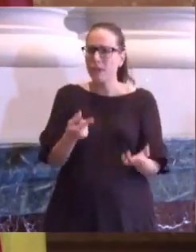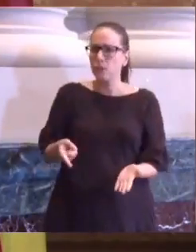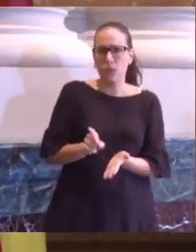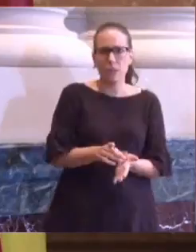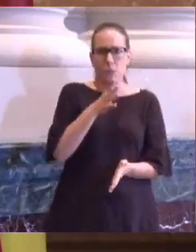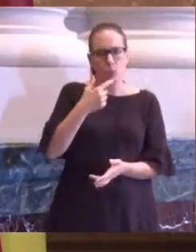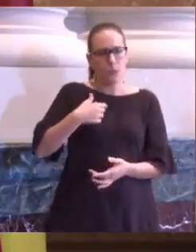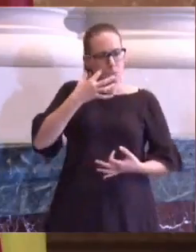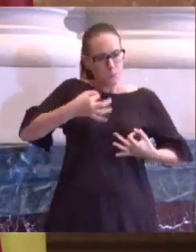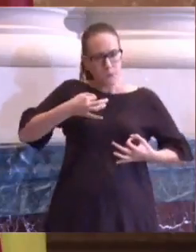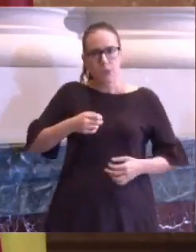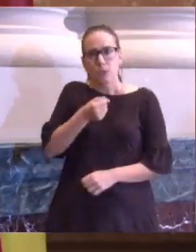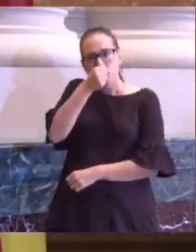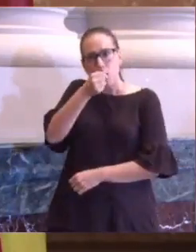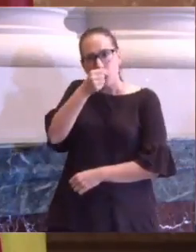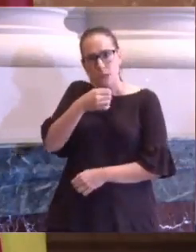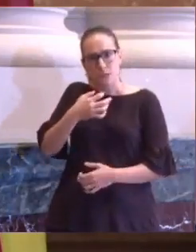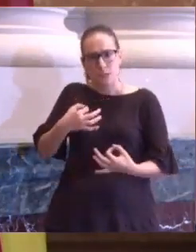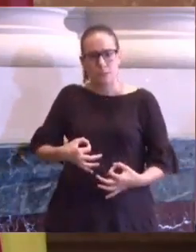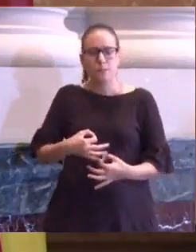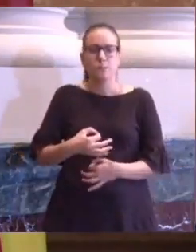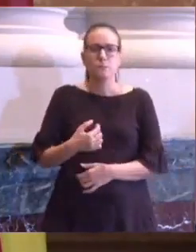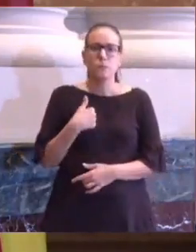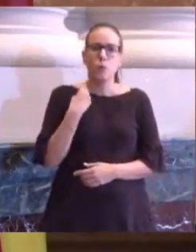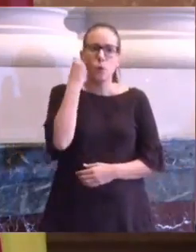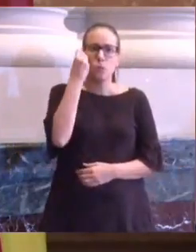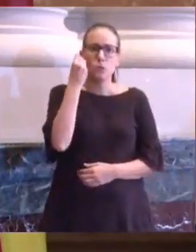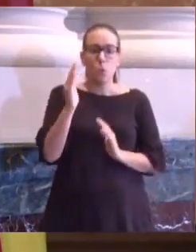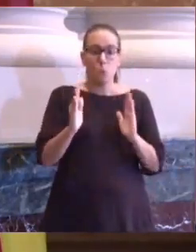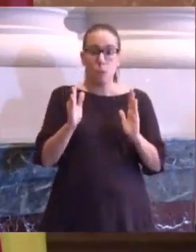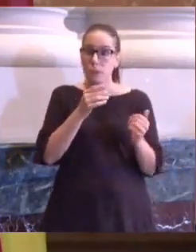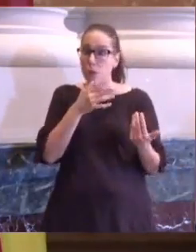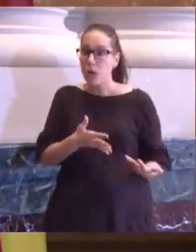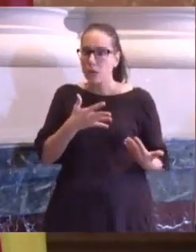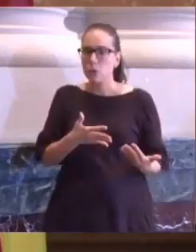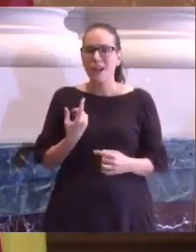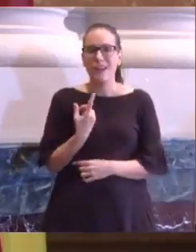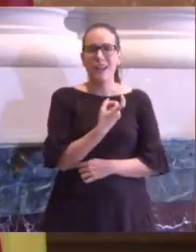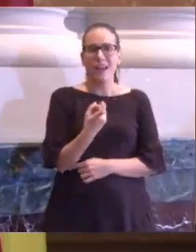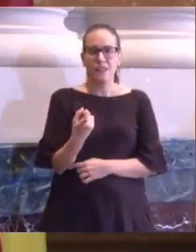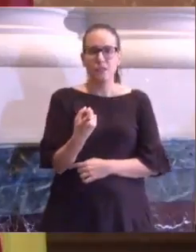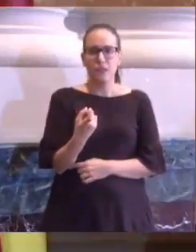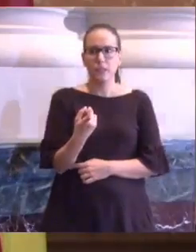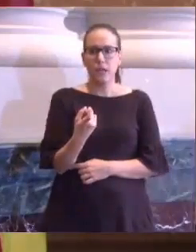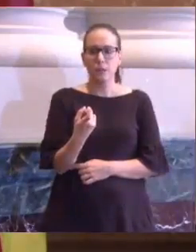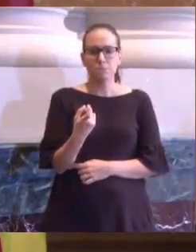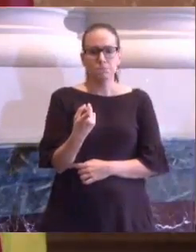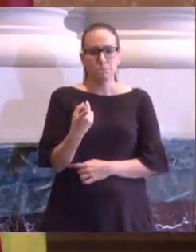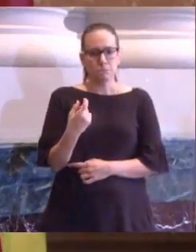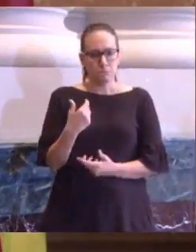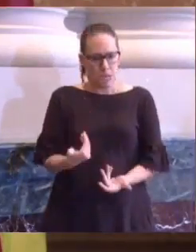más firmes convicciones socialistas. Creo que existen momentos, como el actual, en los que es necesario hacer un ejercicio de